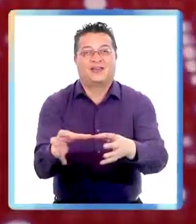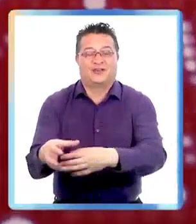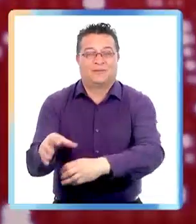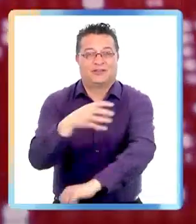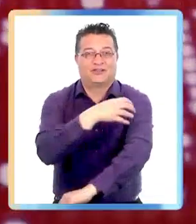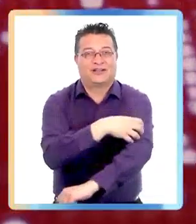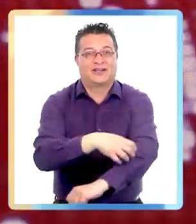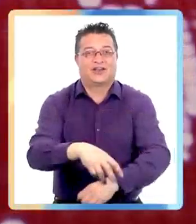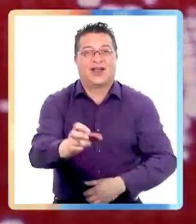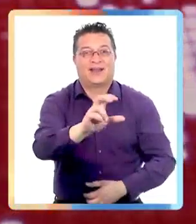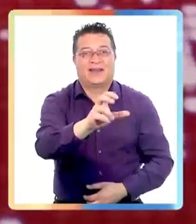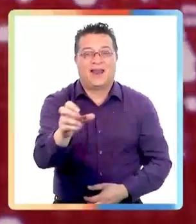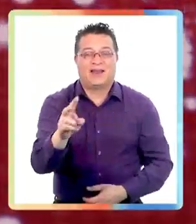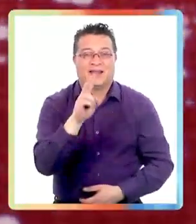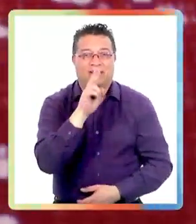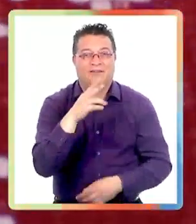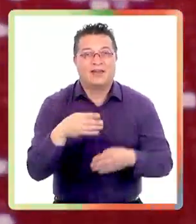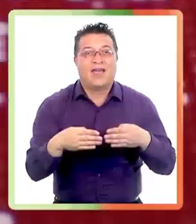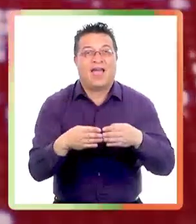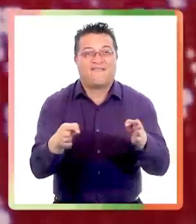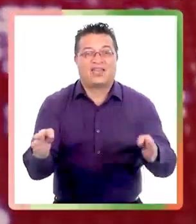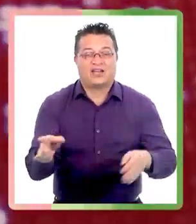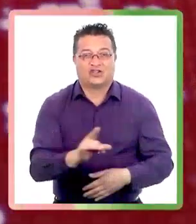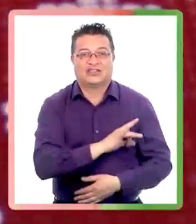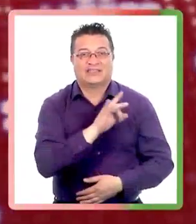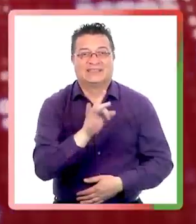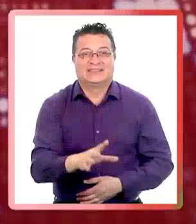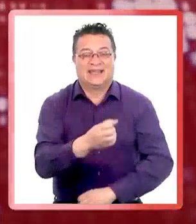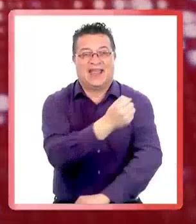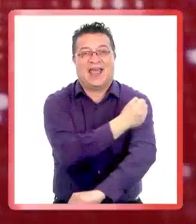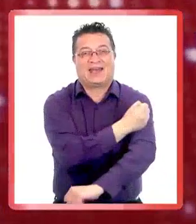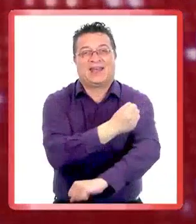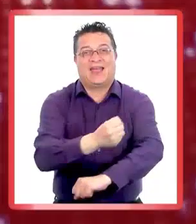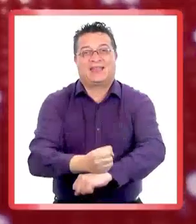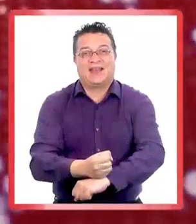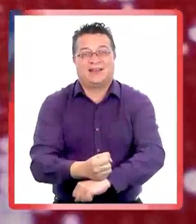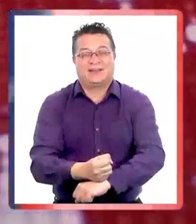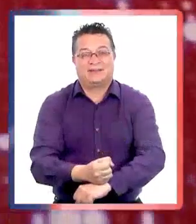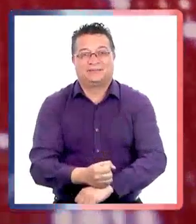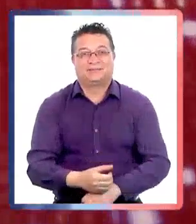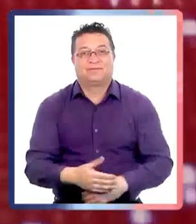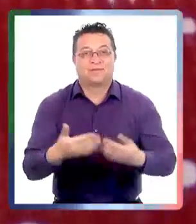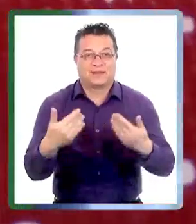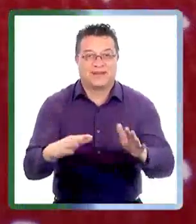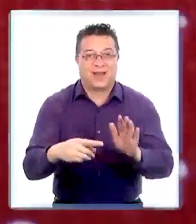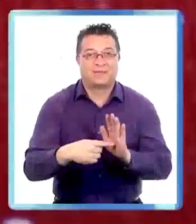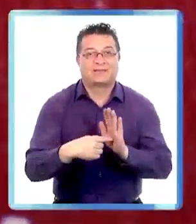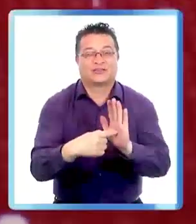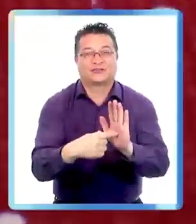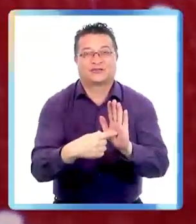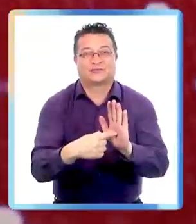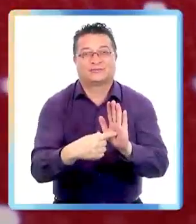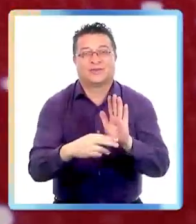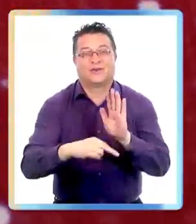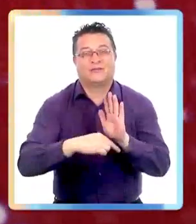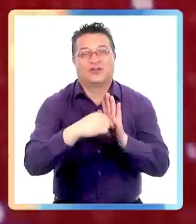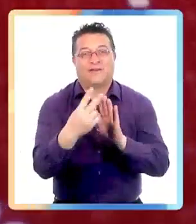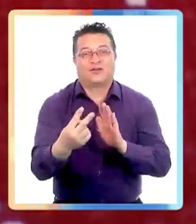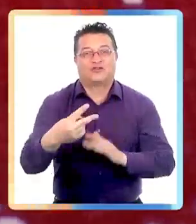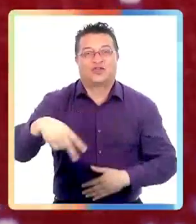Asociación Regional de Canales de Televisión de Señal Abierta de Chile Arcatel presentó